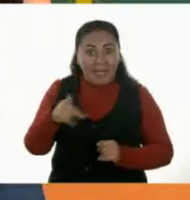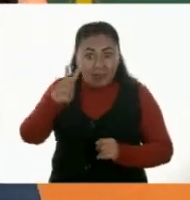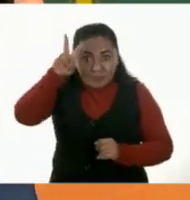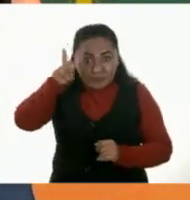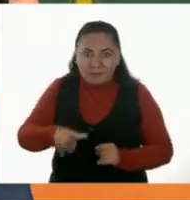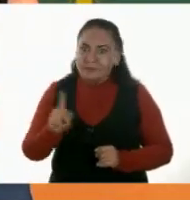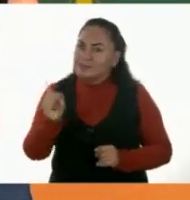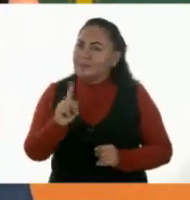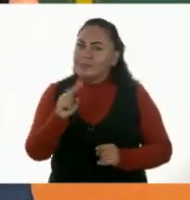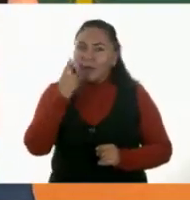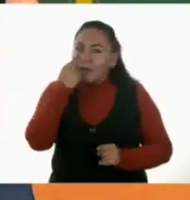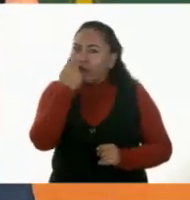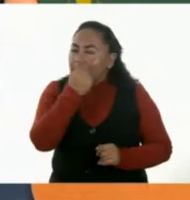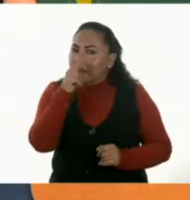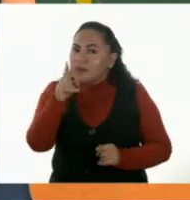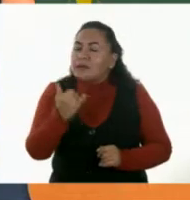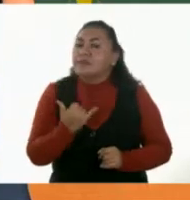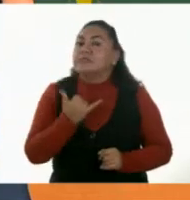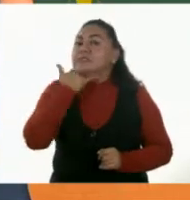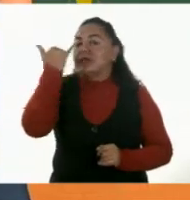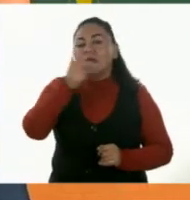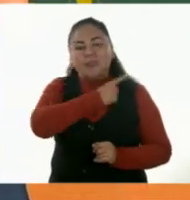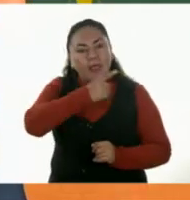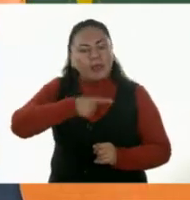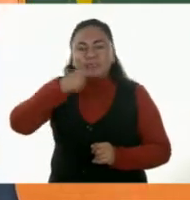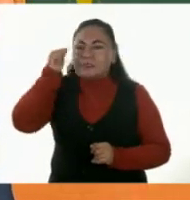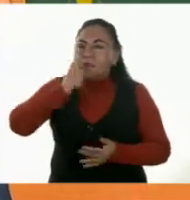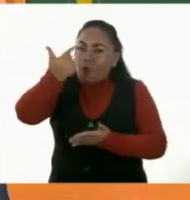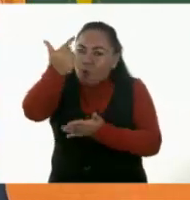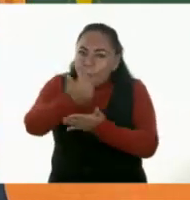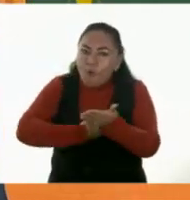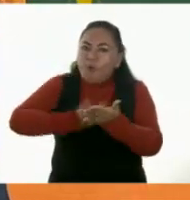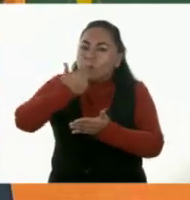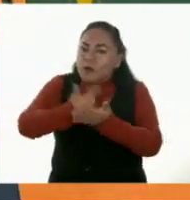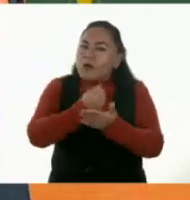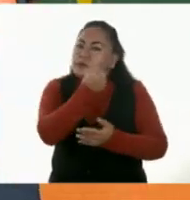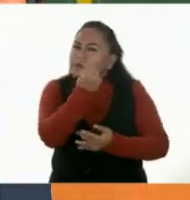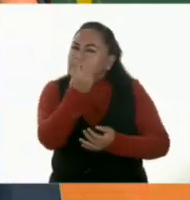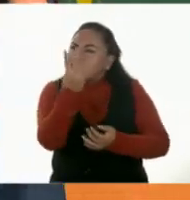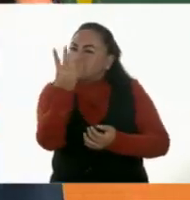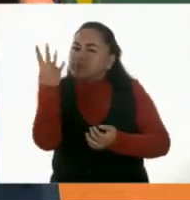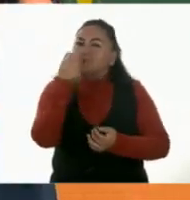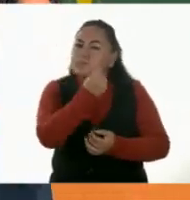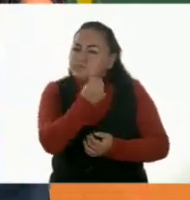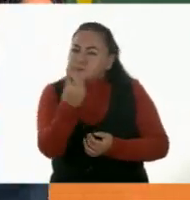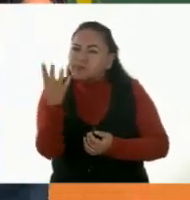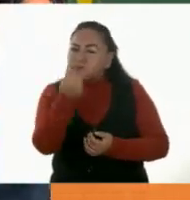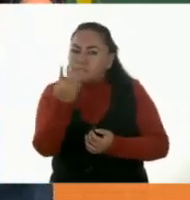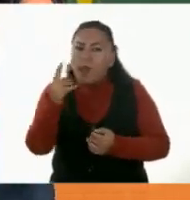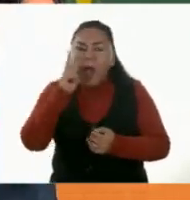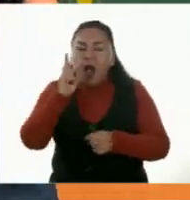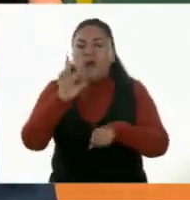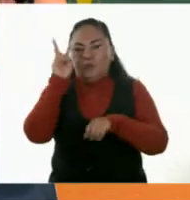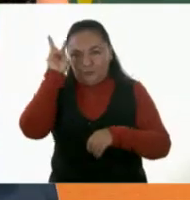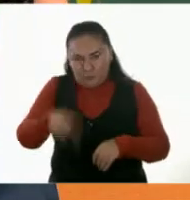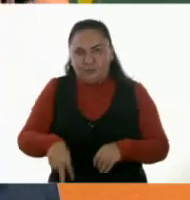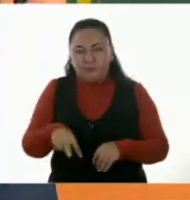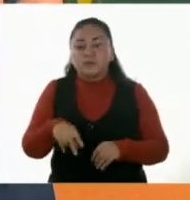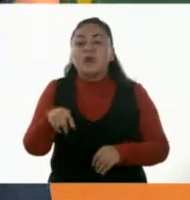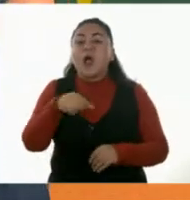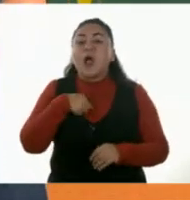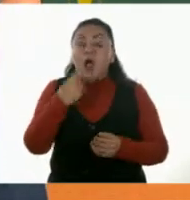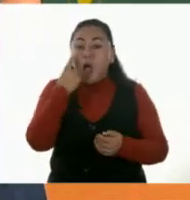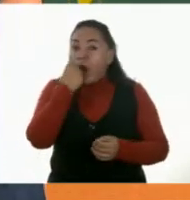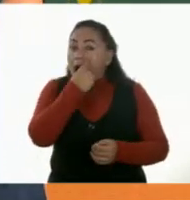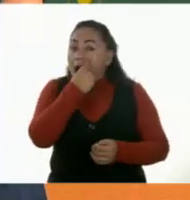no hay que dejarnos guiar y debemos de siempre contar y verificar la cantidad de fichitas que tenemos. No dejarnos llevar